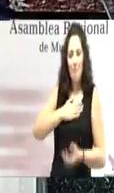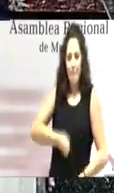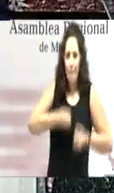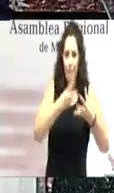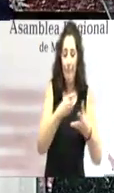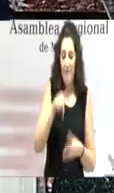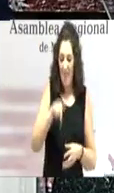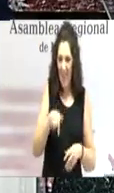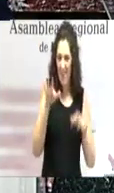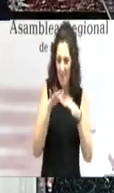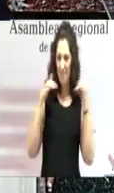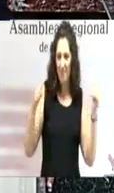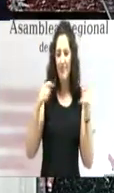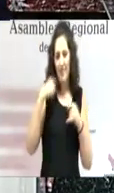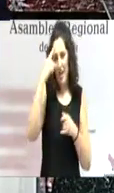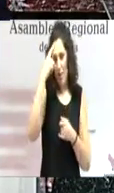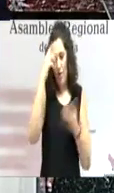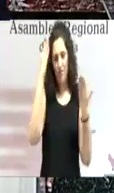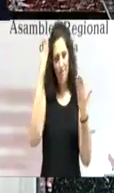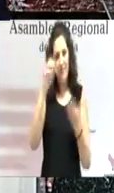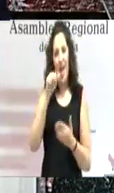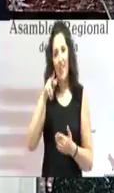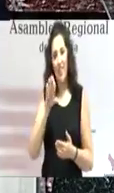cámara seguro, a don Andrés Hernández Rojo.